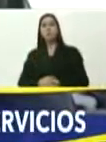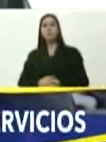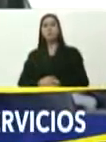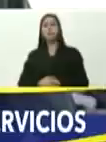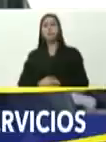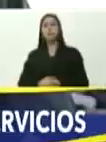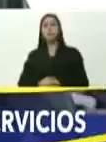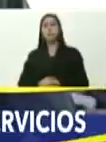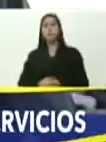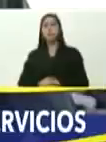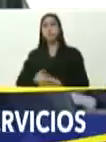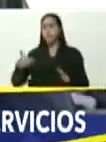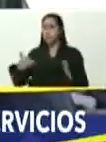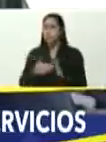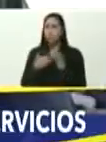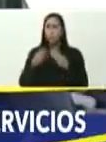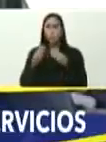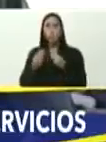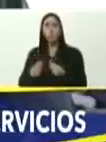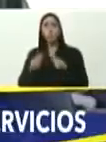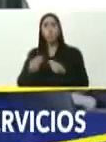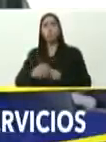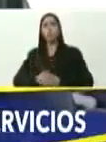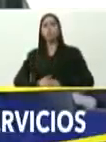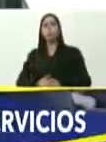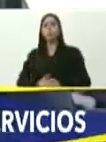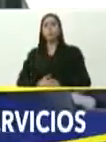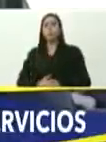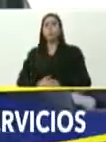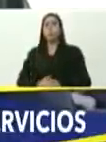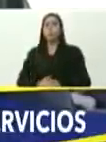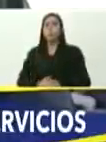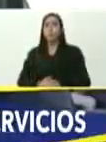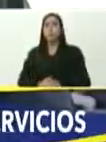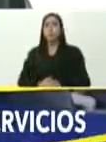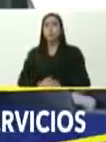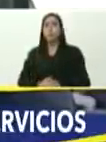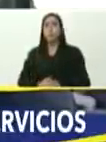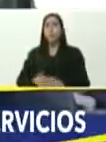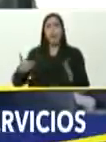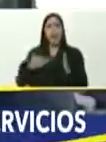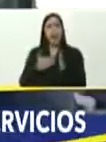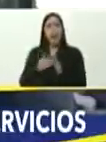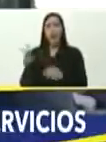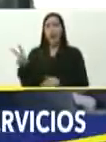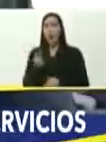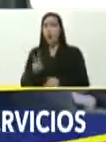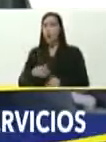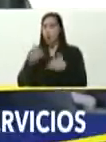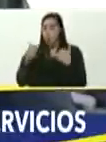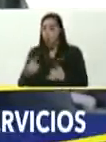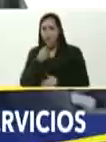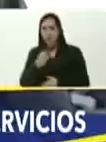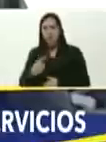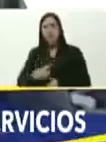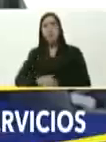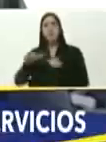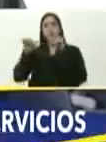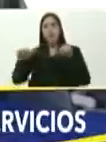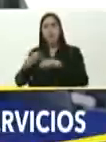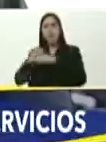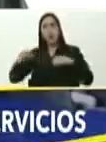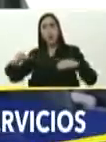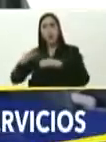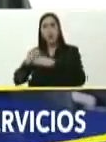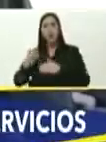bloqueado, sancionado, este, con una serie de ataques, contra nuestro país, hablar hoy, que para el sistema, de transporte